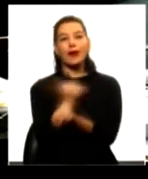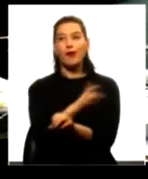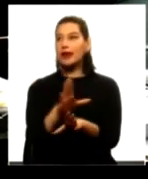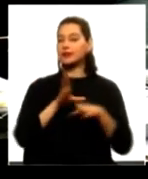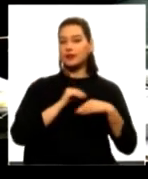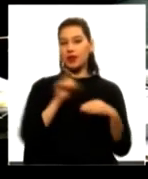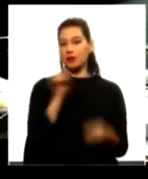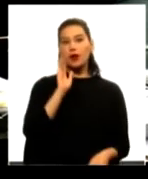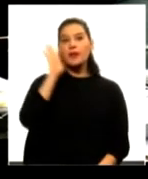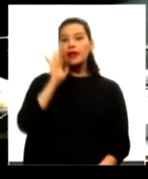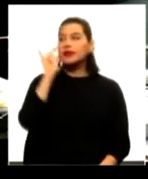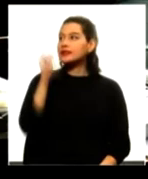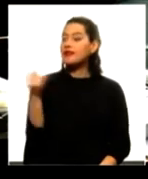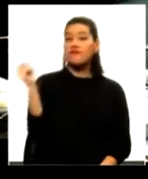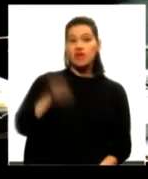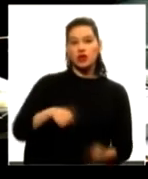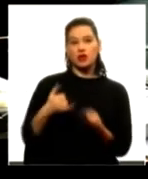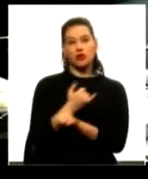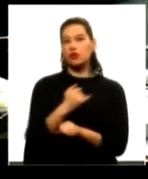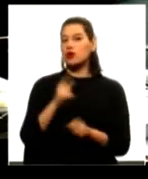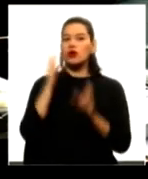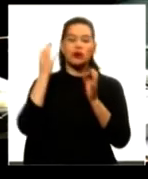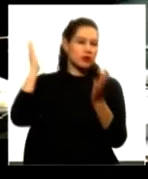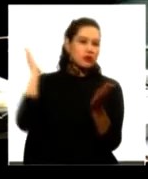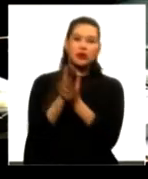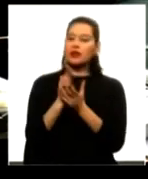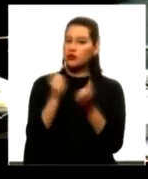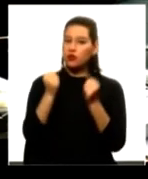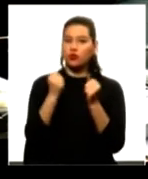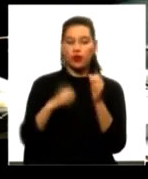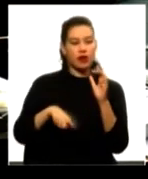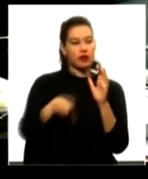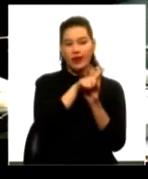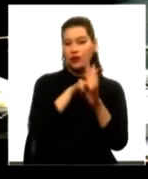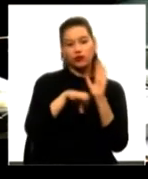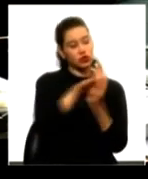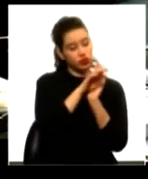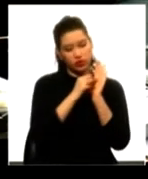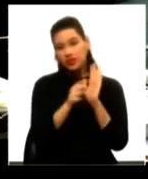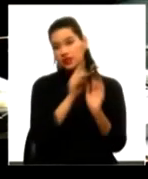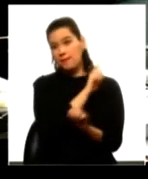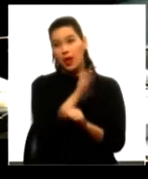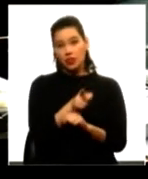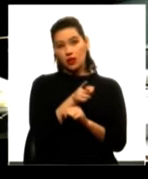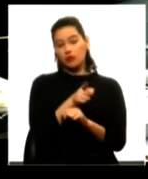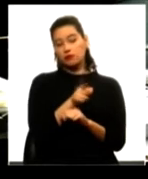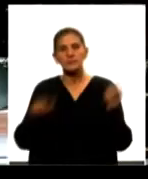Si los hubiera esperamos que sean duramente castigados en el marco de la Constitución y la ley.